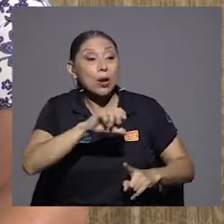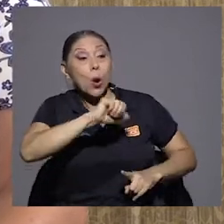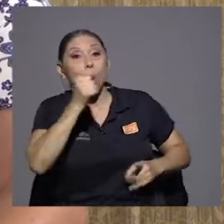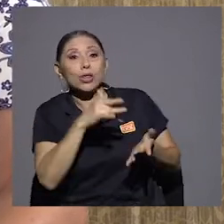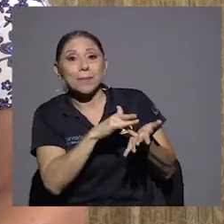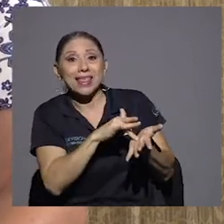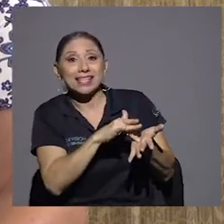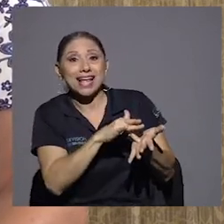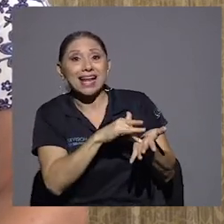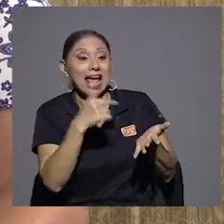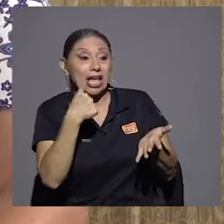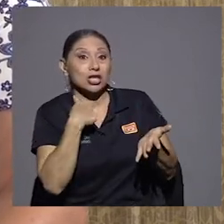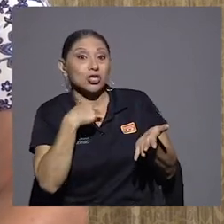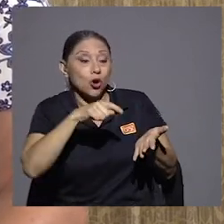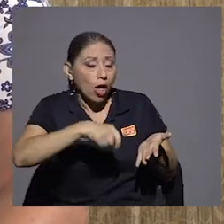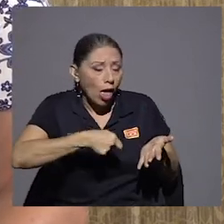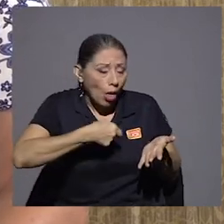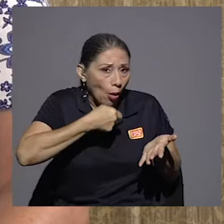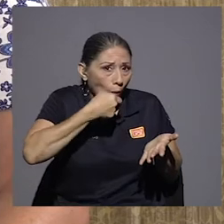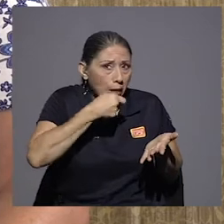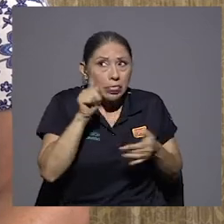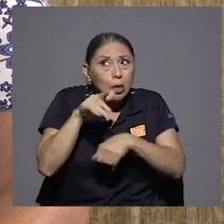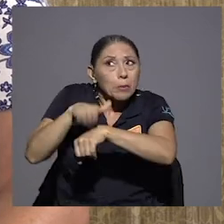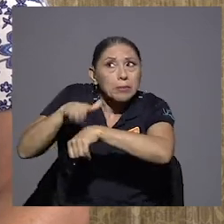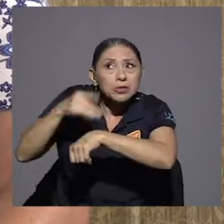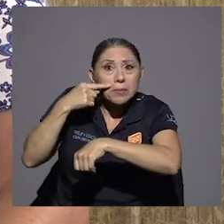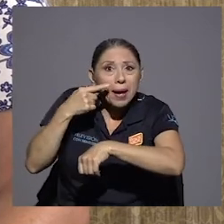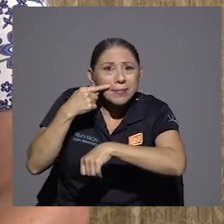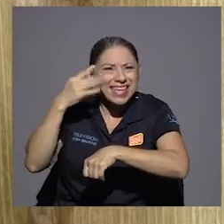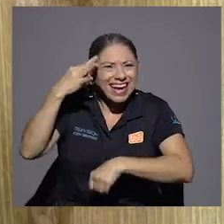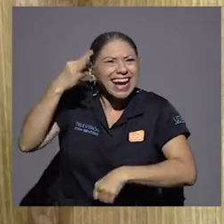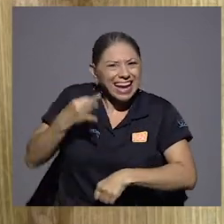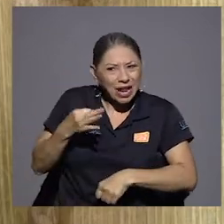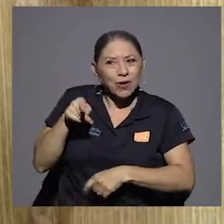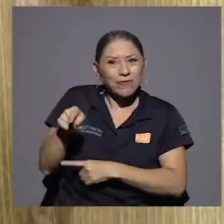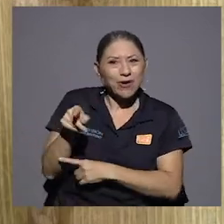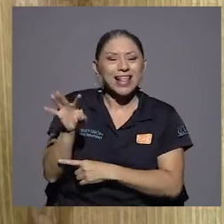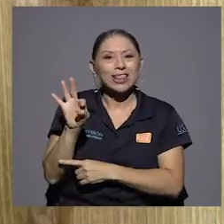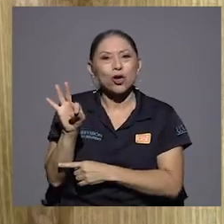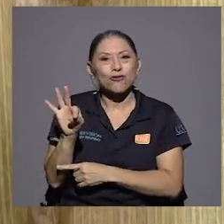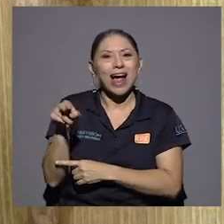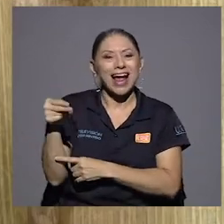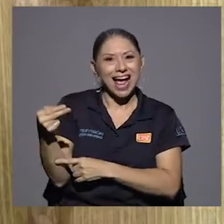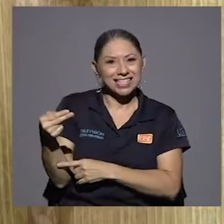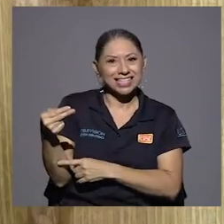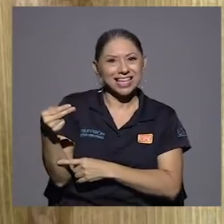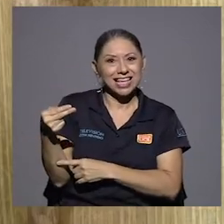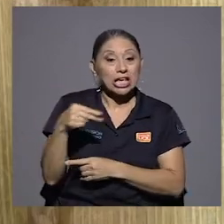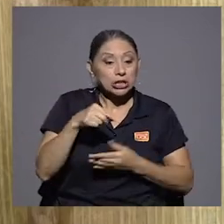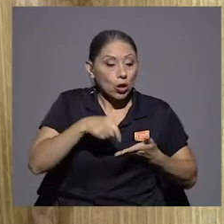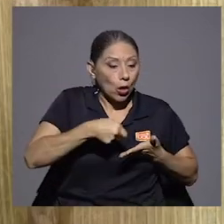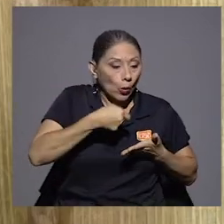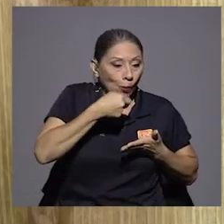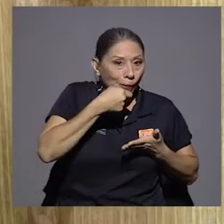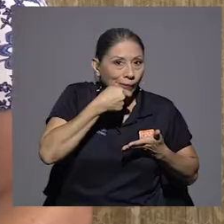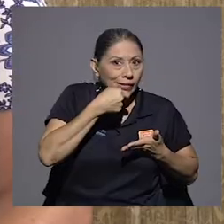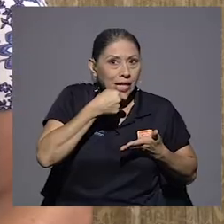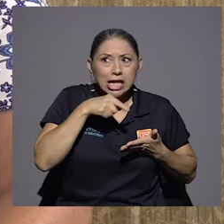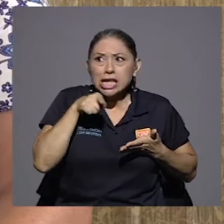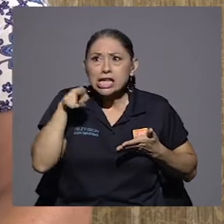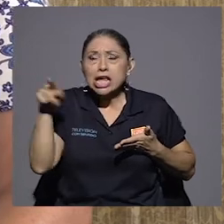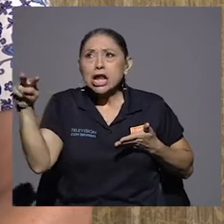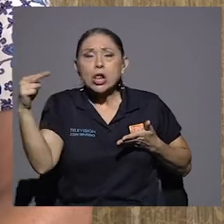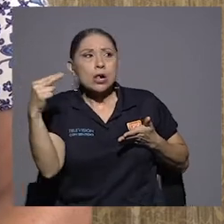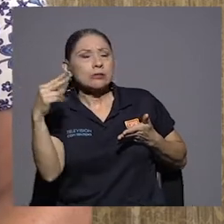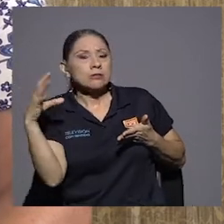Creo que fue el Torfan H. que me supo espantoso y me dio una regañada. Le dio una regañada. Y le dijo, partir de ahí, no, ya le puso llave. Nunca más, no solo